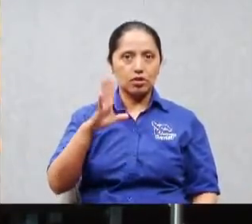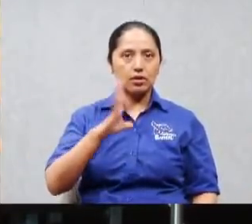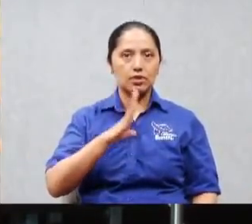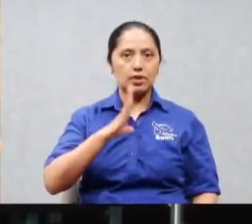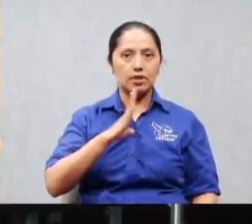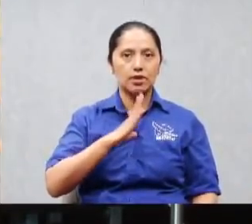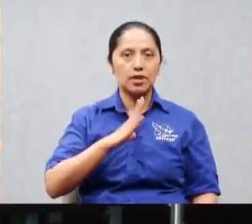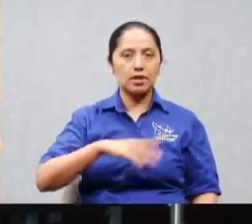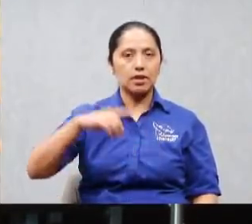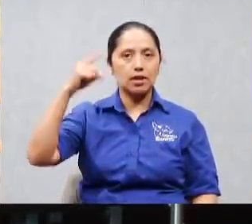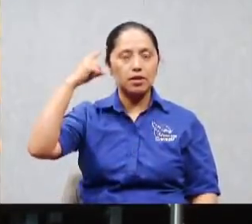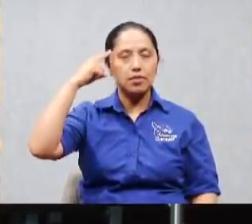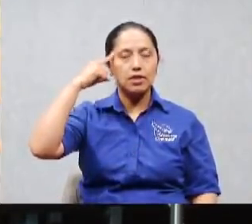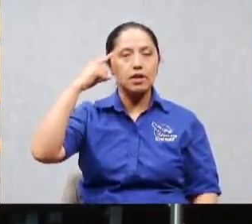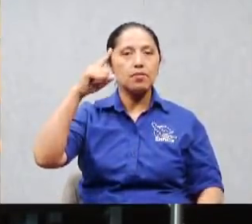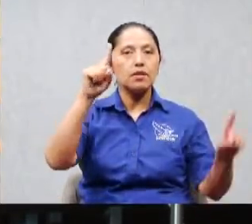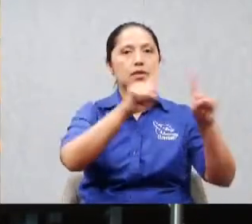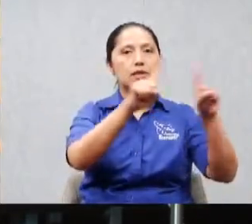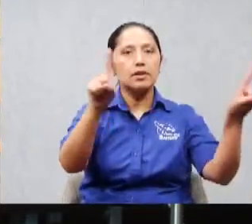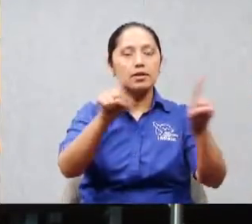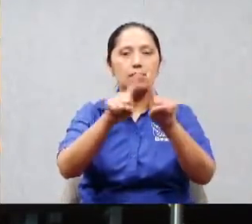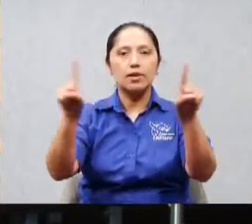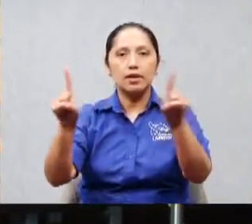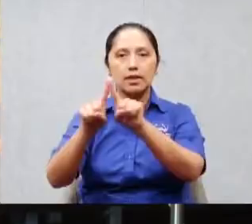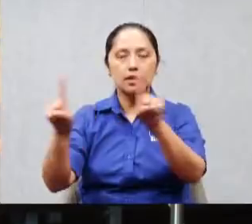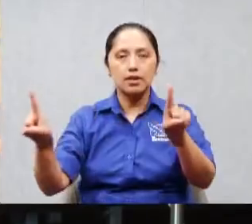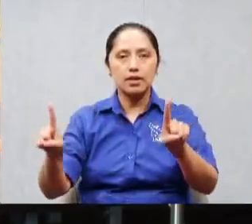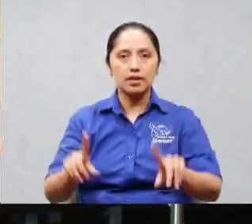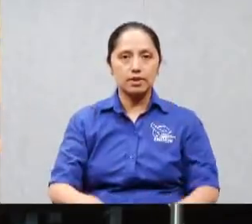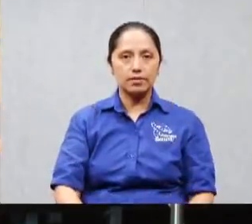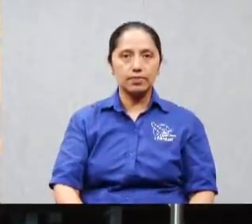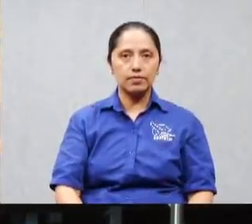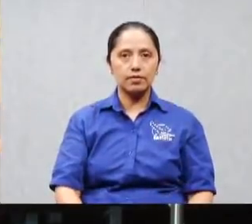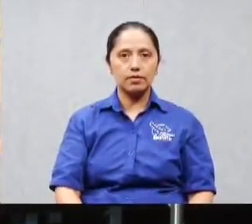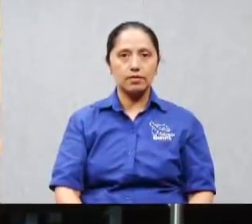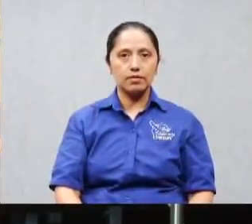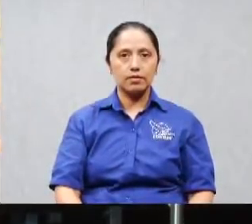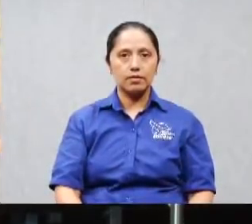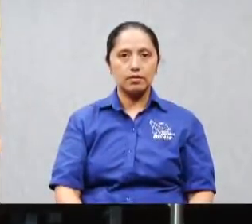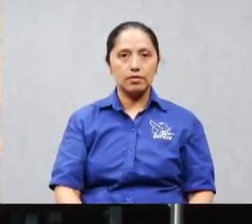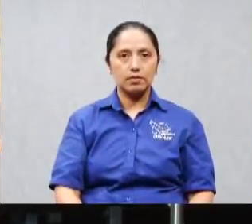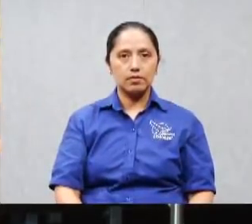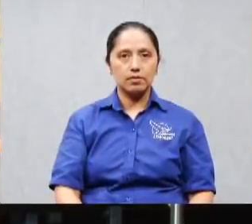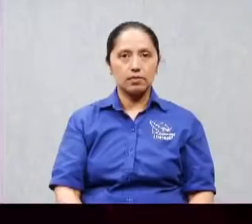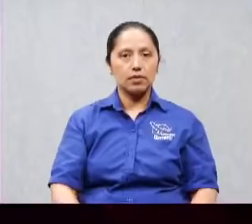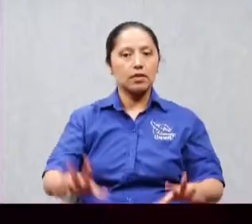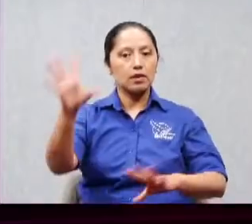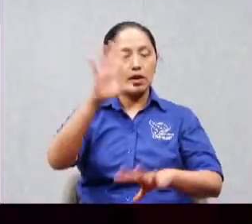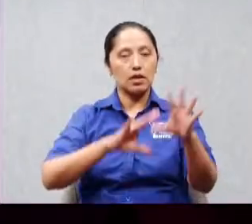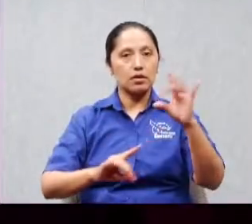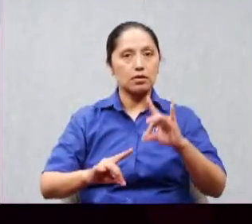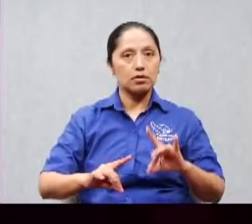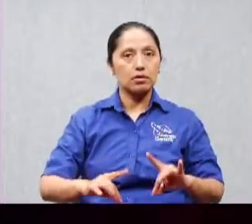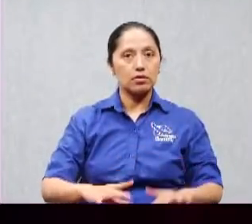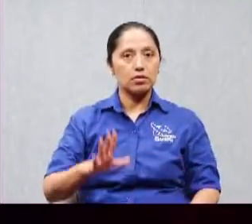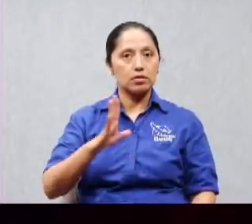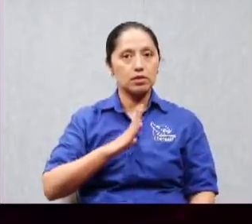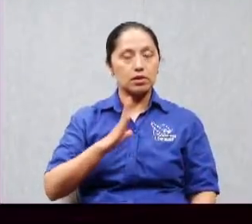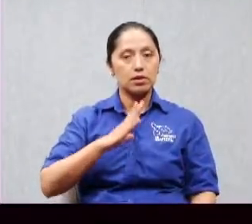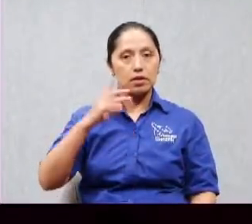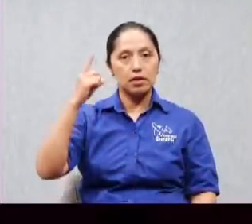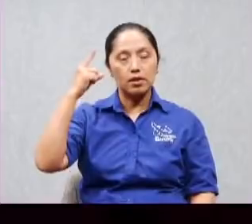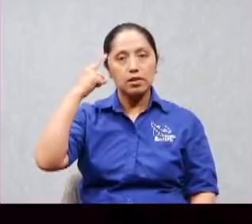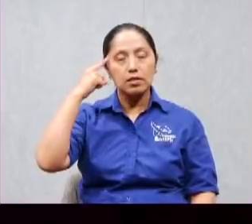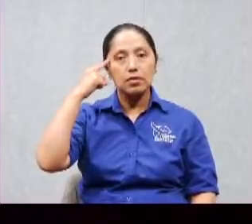imagínese que cantidad de pensamientos habrá acá y algunos que no son de Dios no me refiero a los